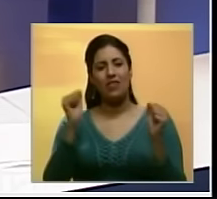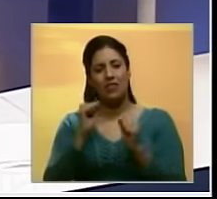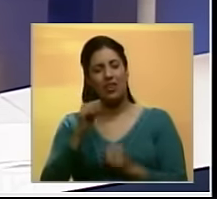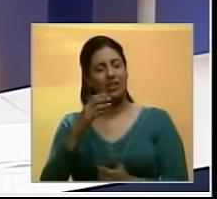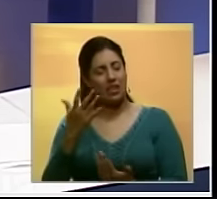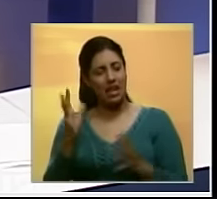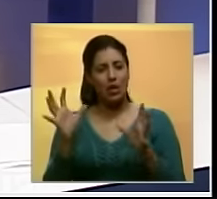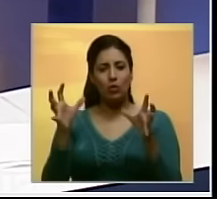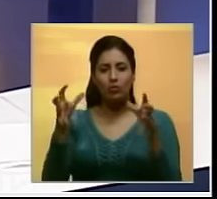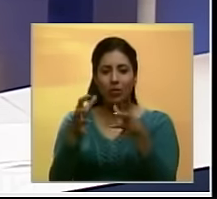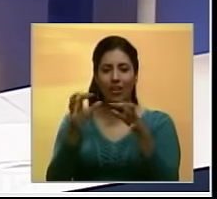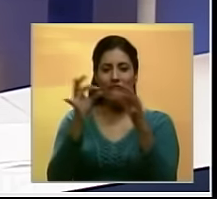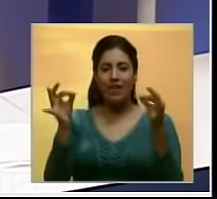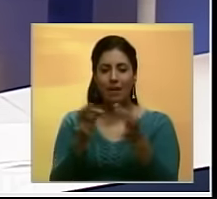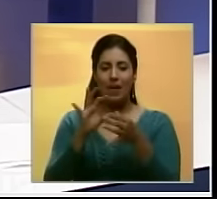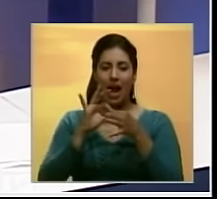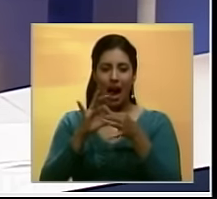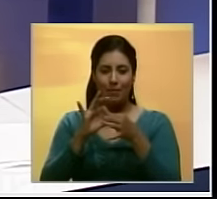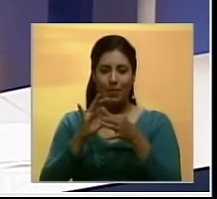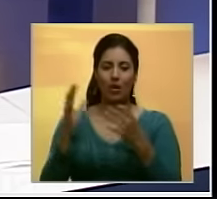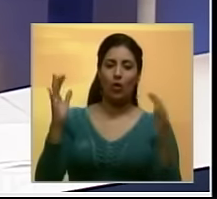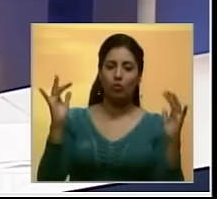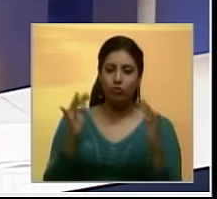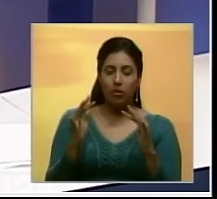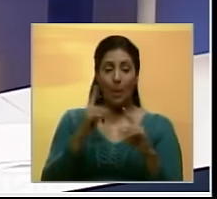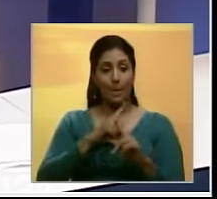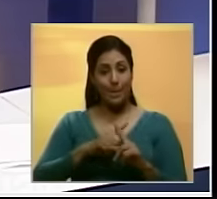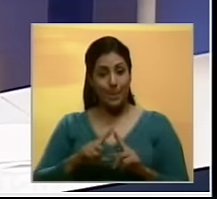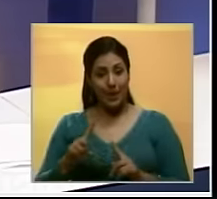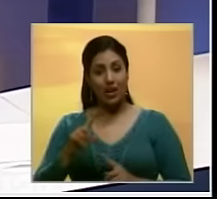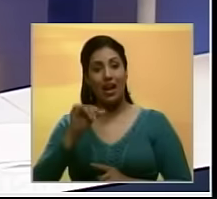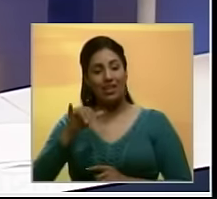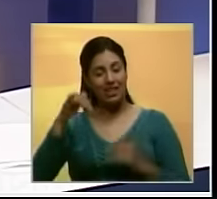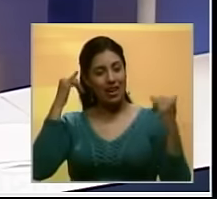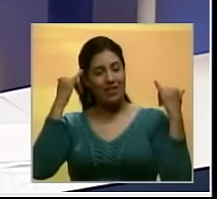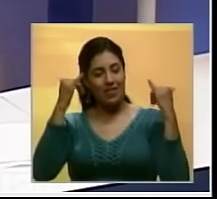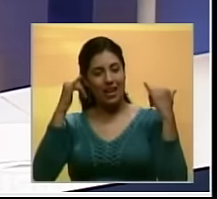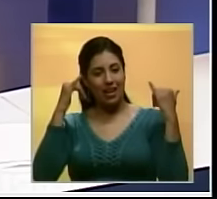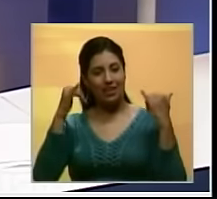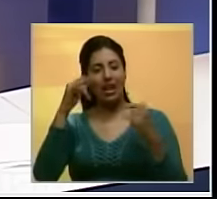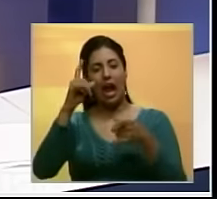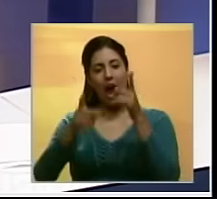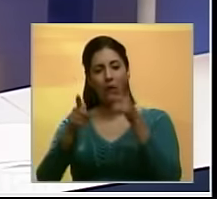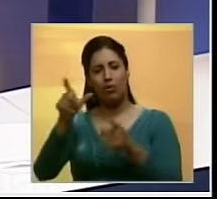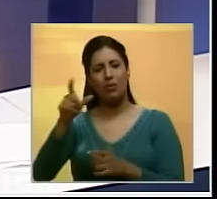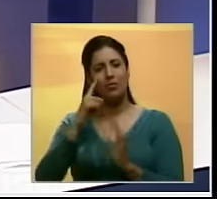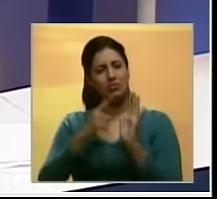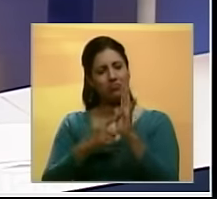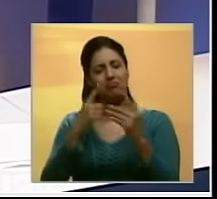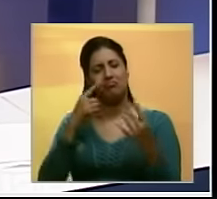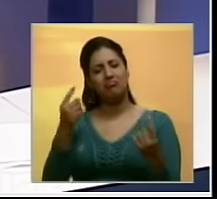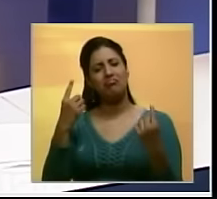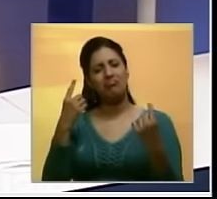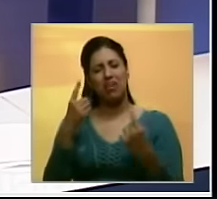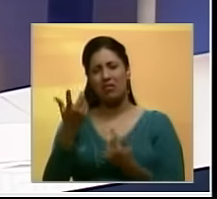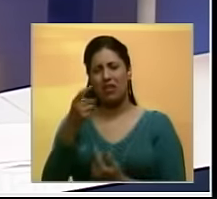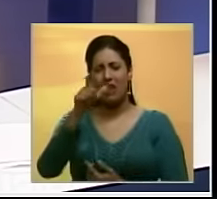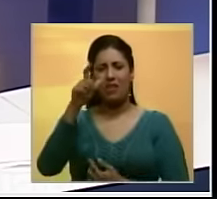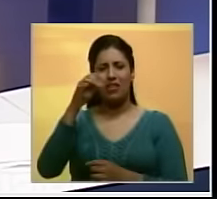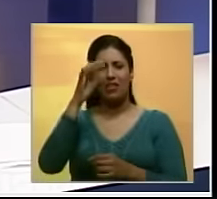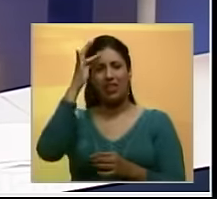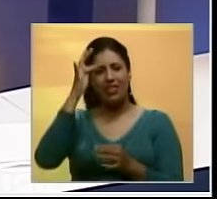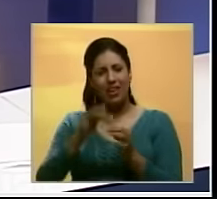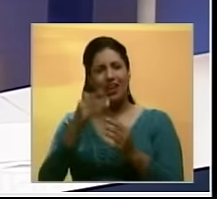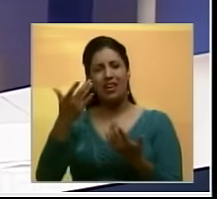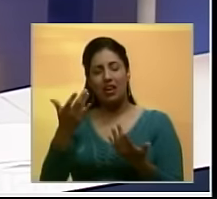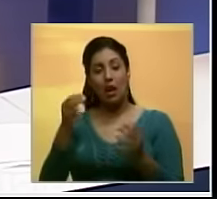que reúna familiares y amigos en esta temporada. Sin embargo, por ser una celebración pagana, algunos muestran escepticismo. Los rituales de